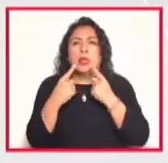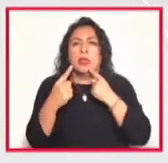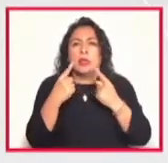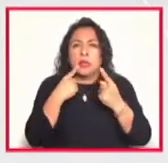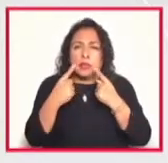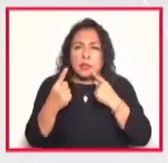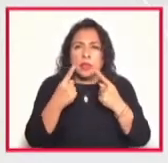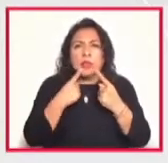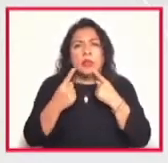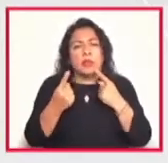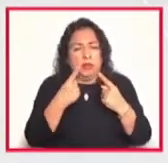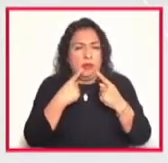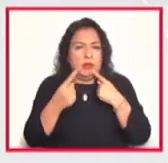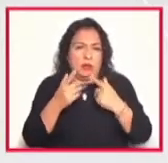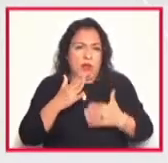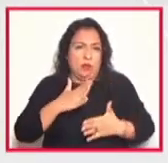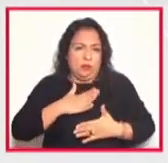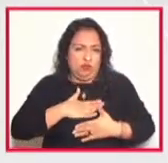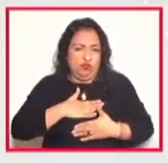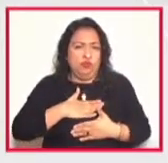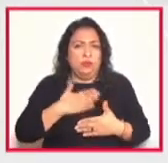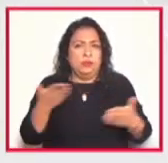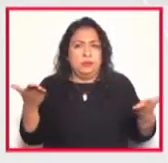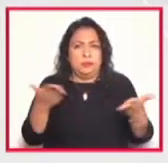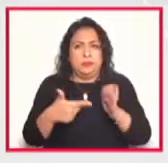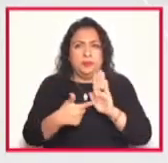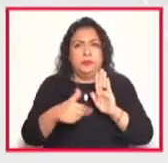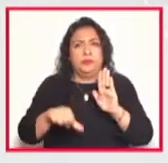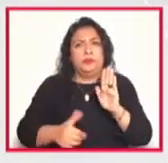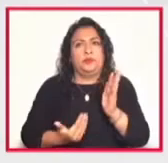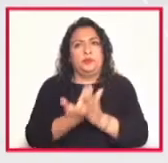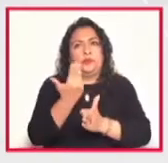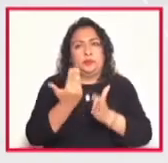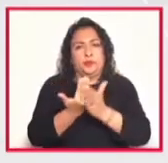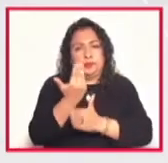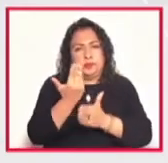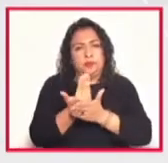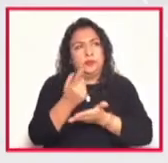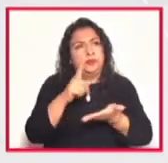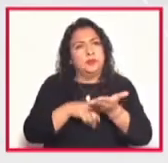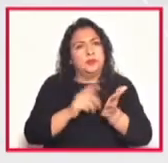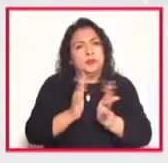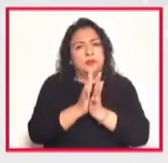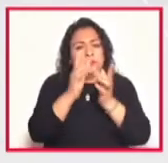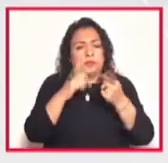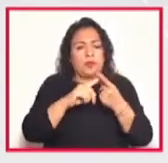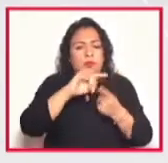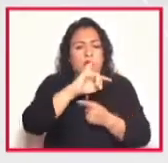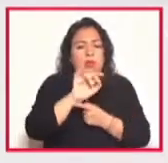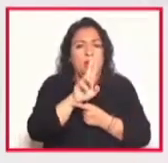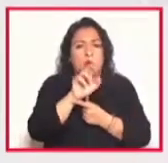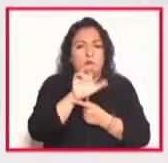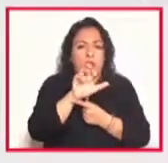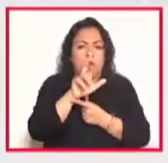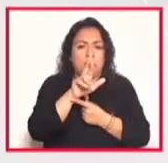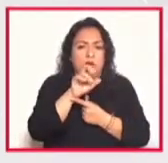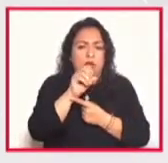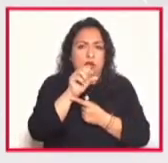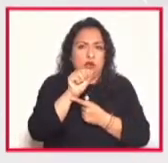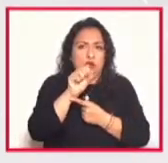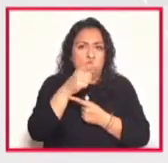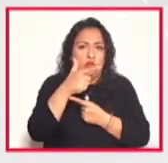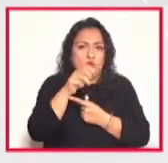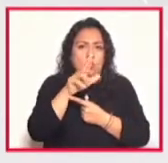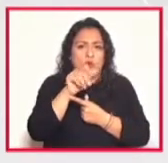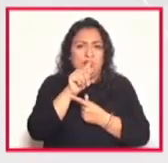construcción que estoy presentando esta mañana está integrado por Juan Carlos Gutiérrez Bonet, que está que